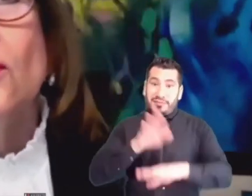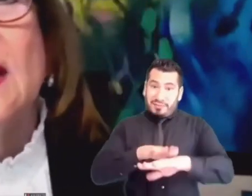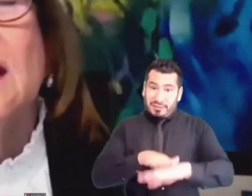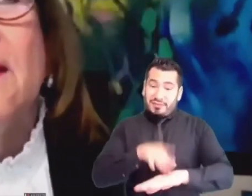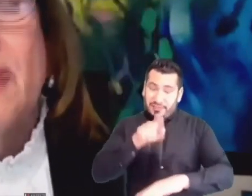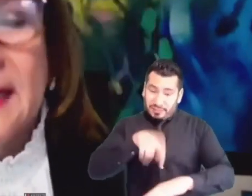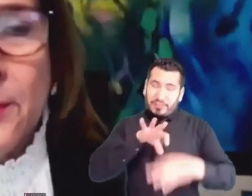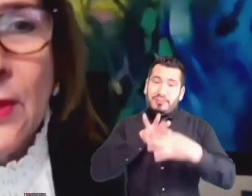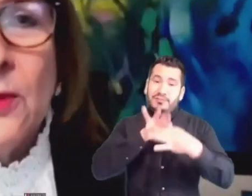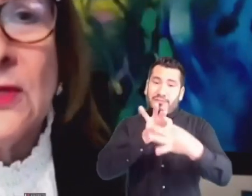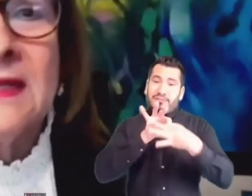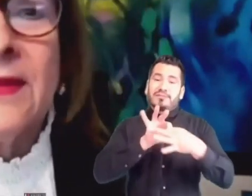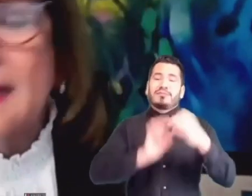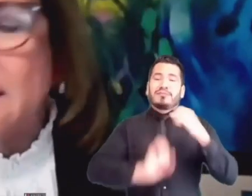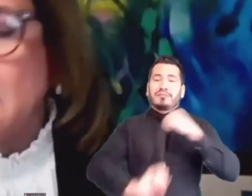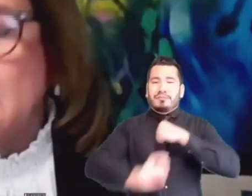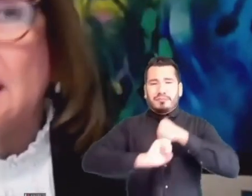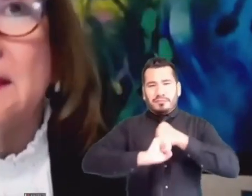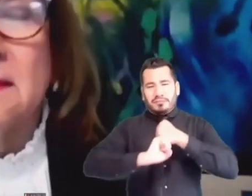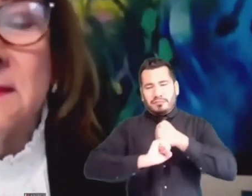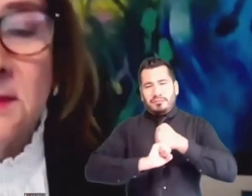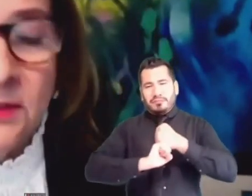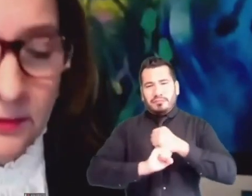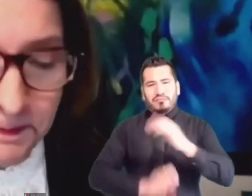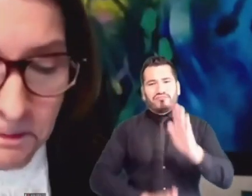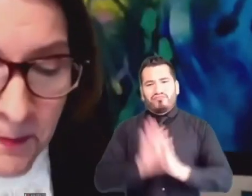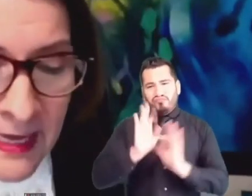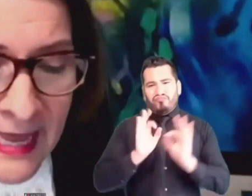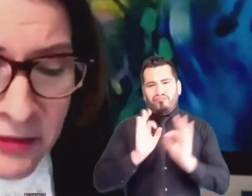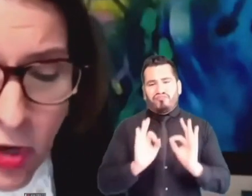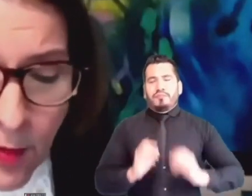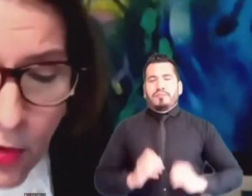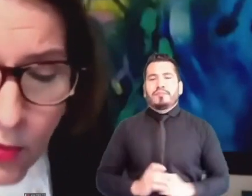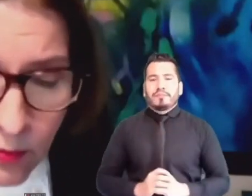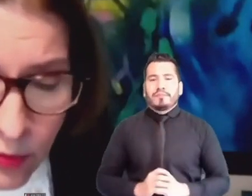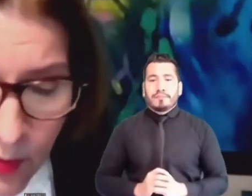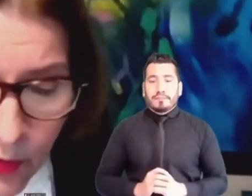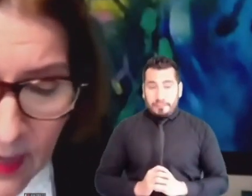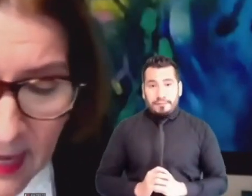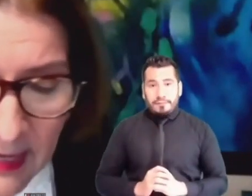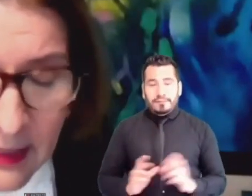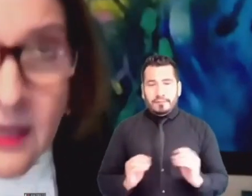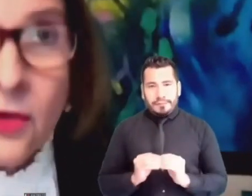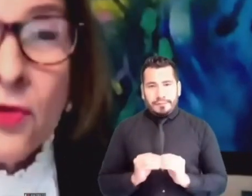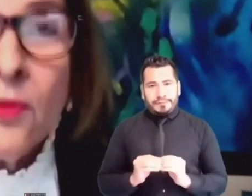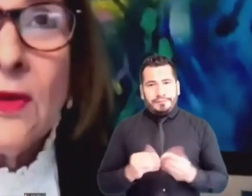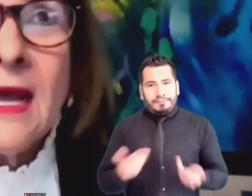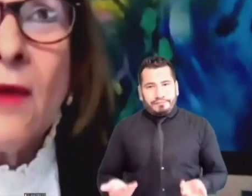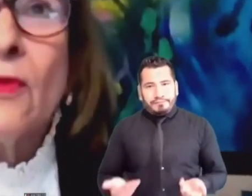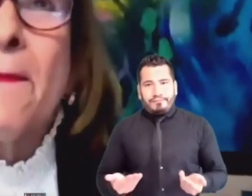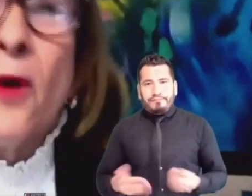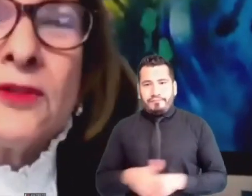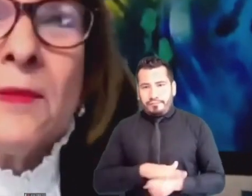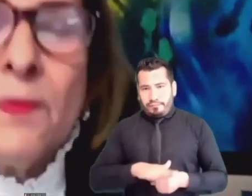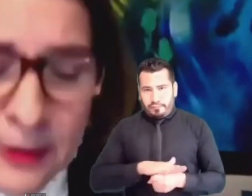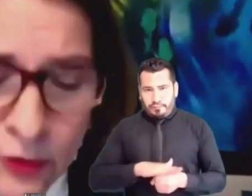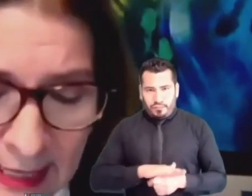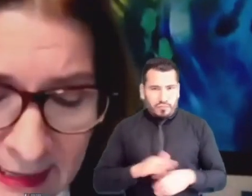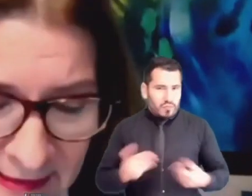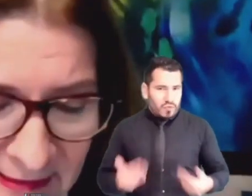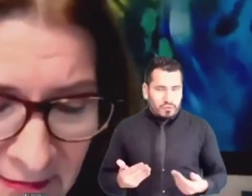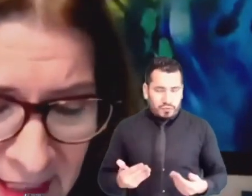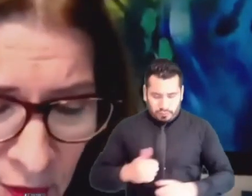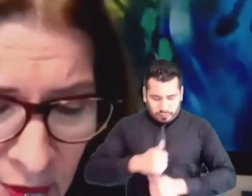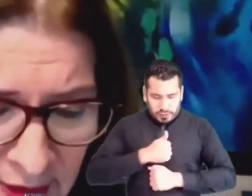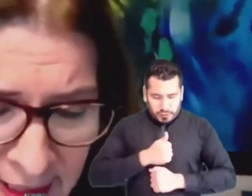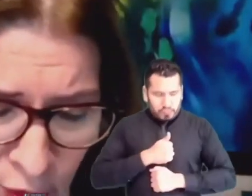conjunta para que podamos salir adelante en ese sentido. Eso como un aporte muy personal